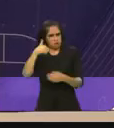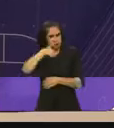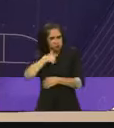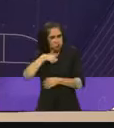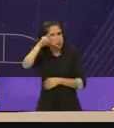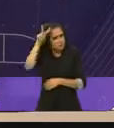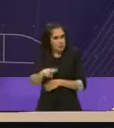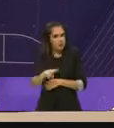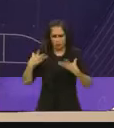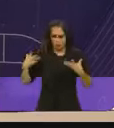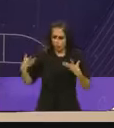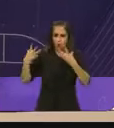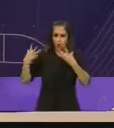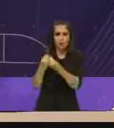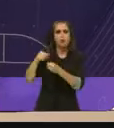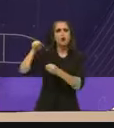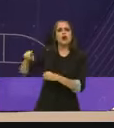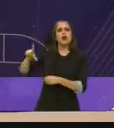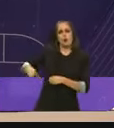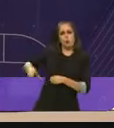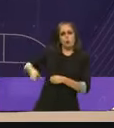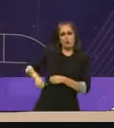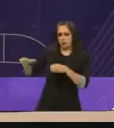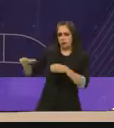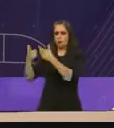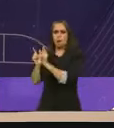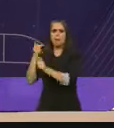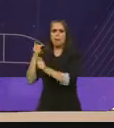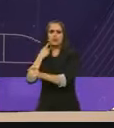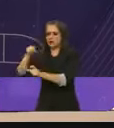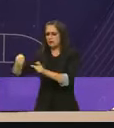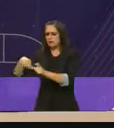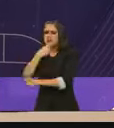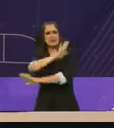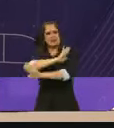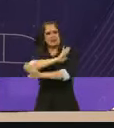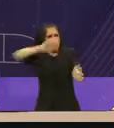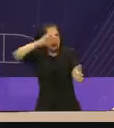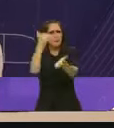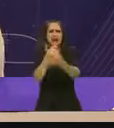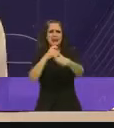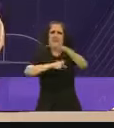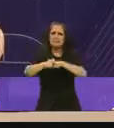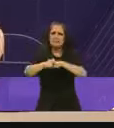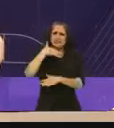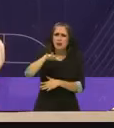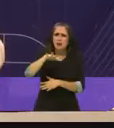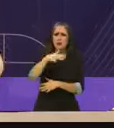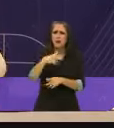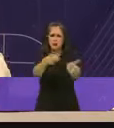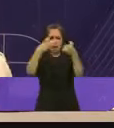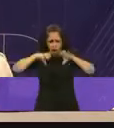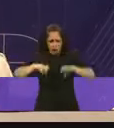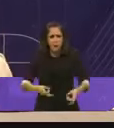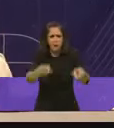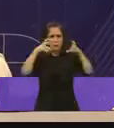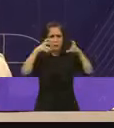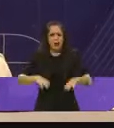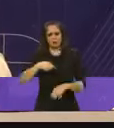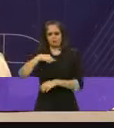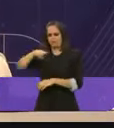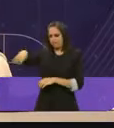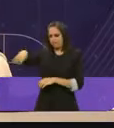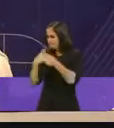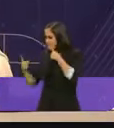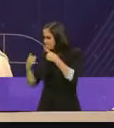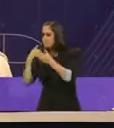movimiento que dijo basta al saqueo, a la corrupción. Y se regresaron los recursos a favor de la